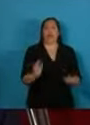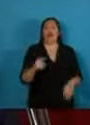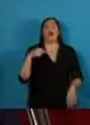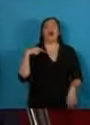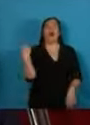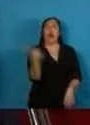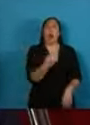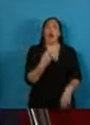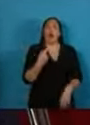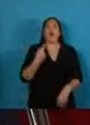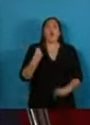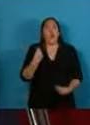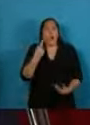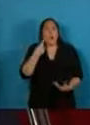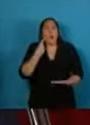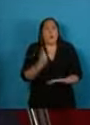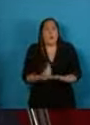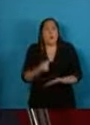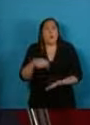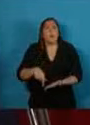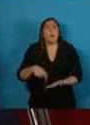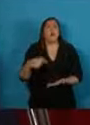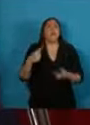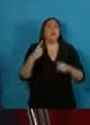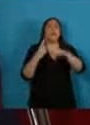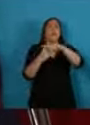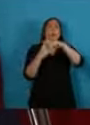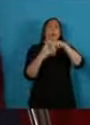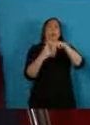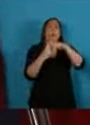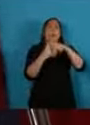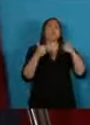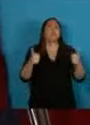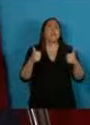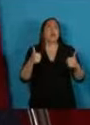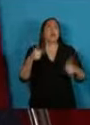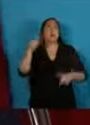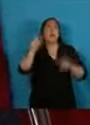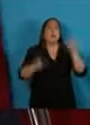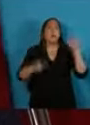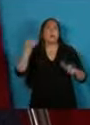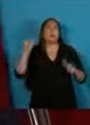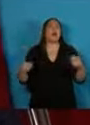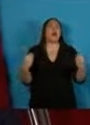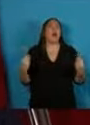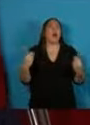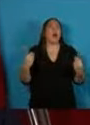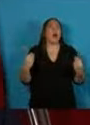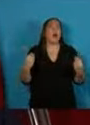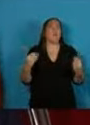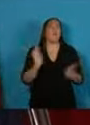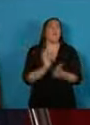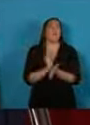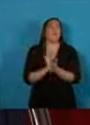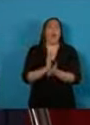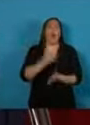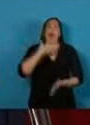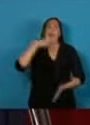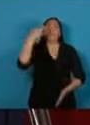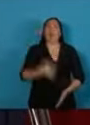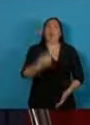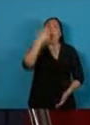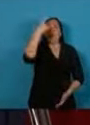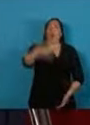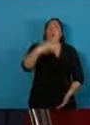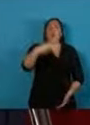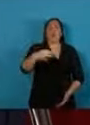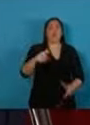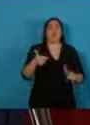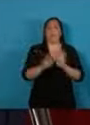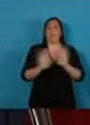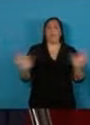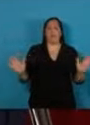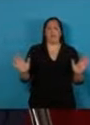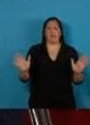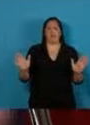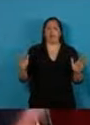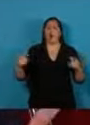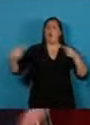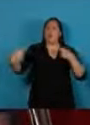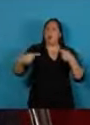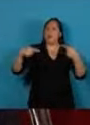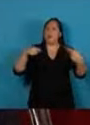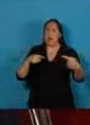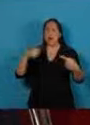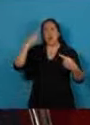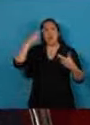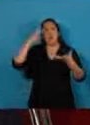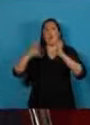positiva entre los argentinos, partimos de que toda verdad es relativa. Tal vez de la suma o la confrontación de